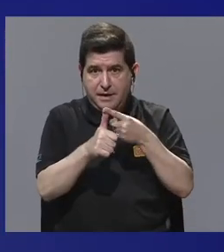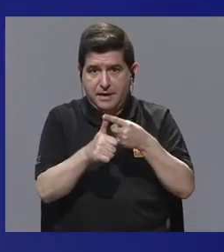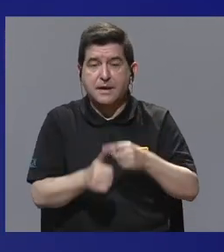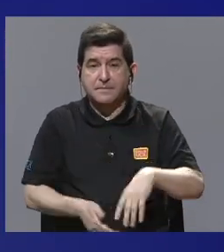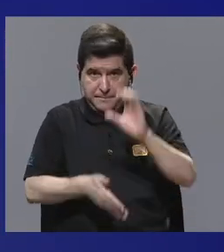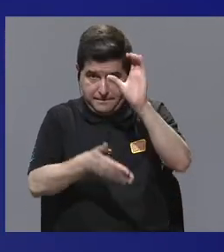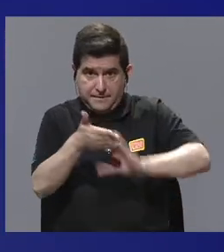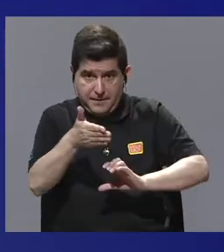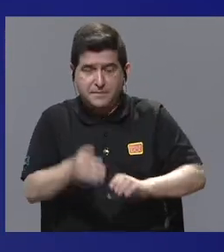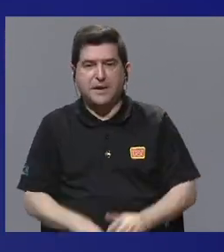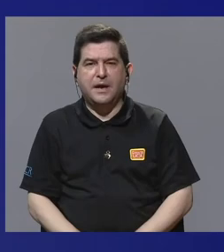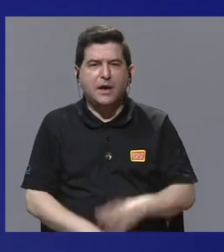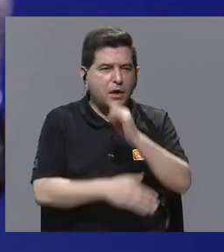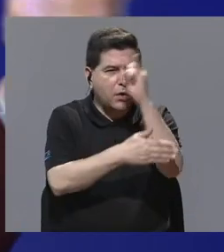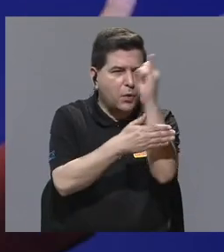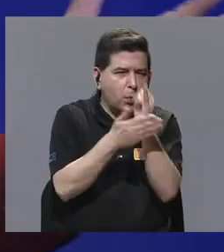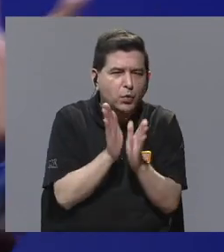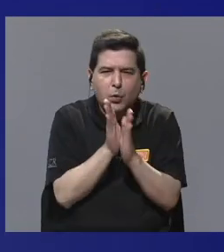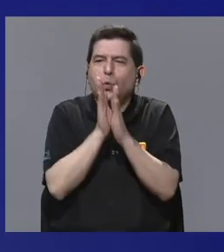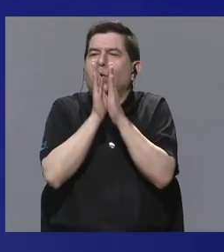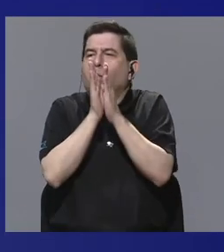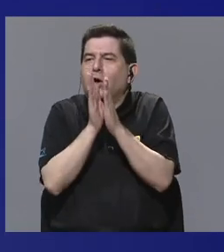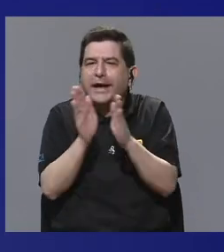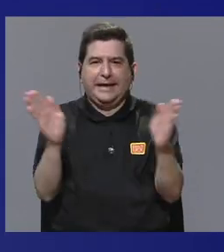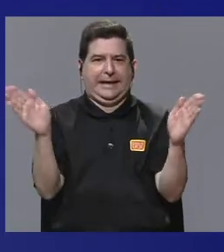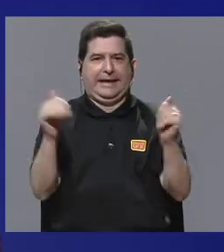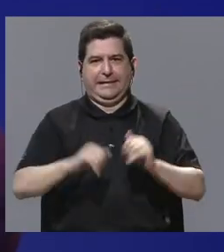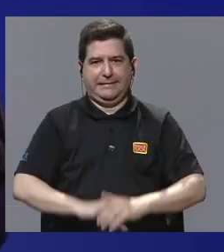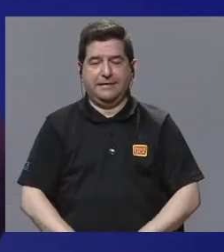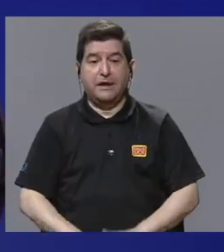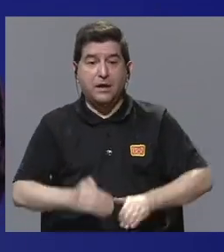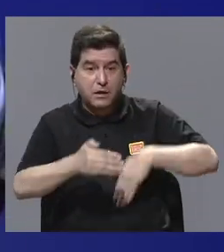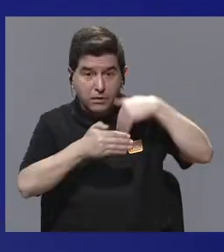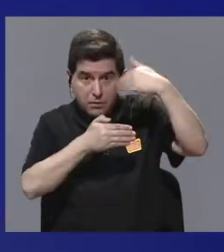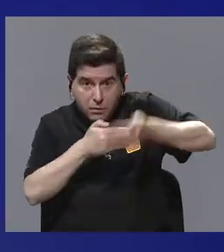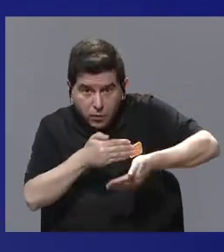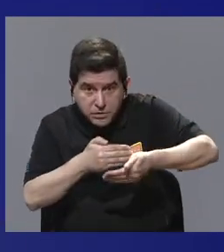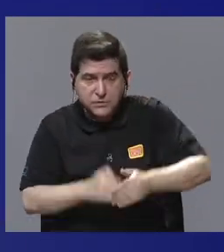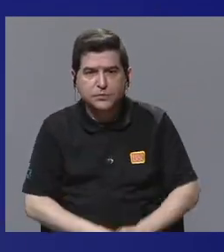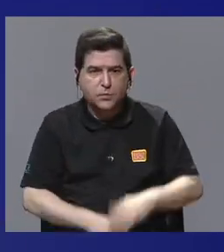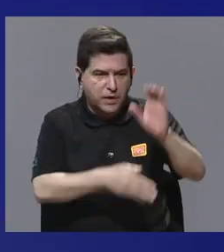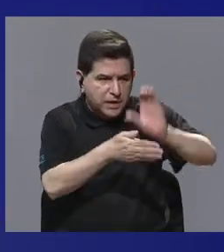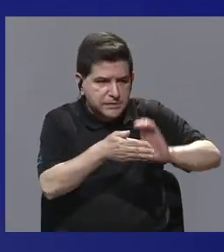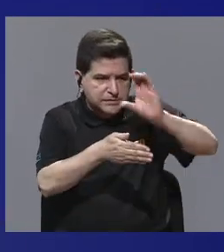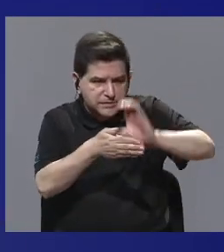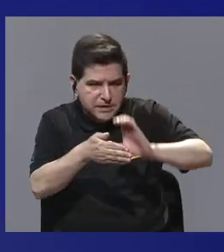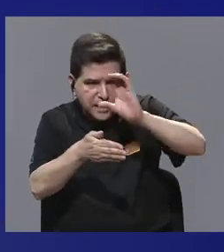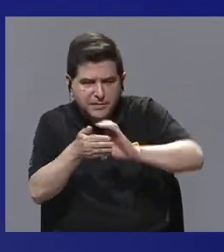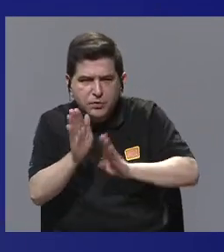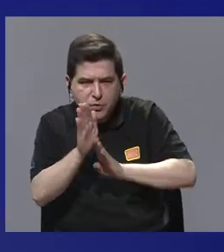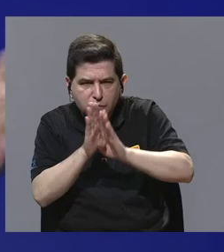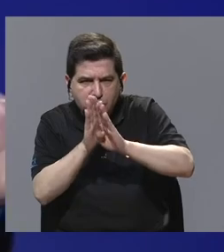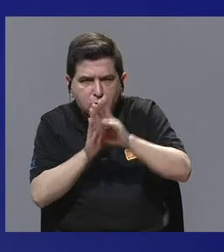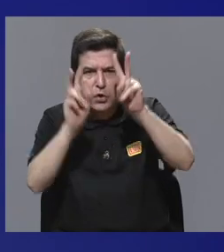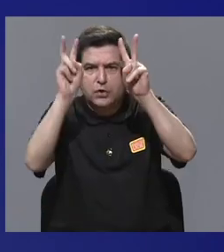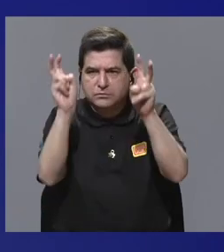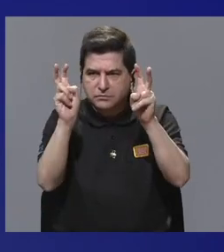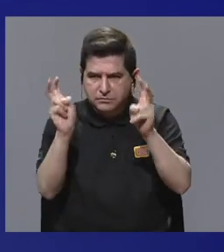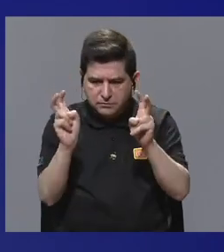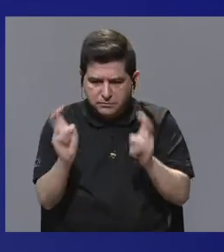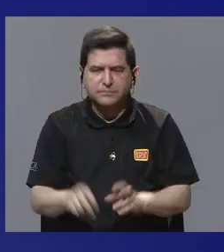dibujo general y posteriormente en los capítulos subsiguientes se van desarrollando temas.